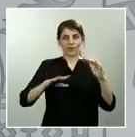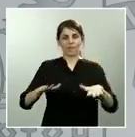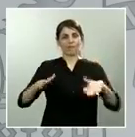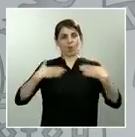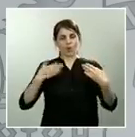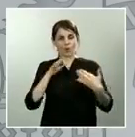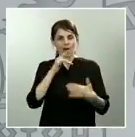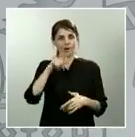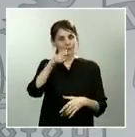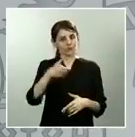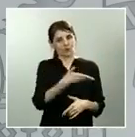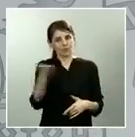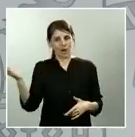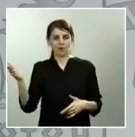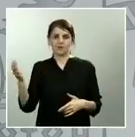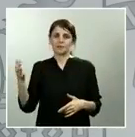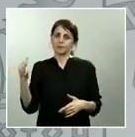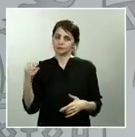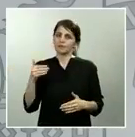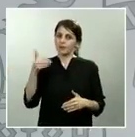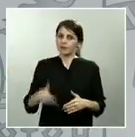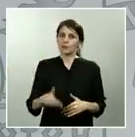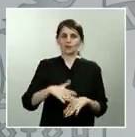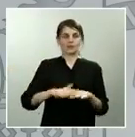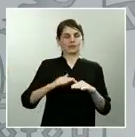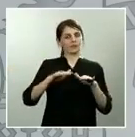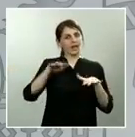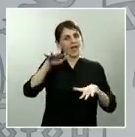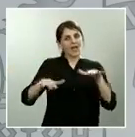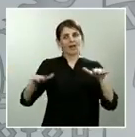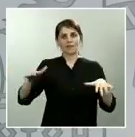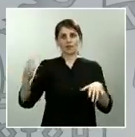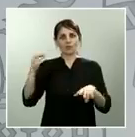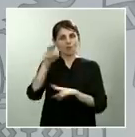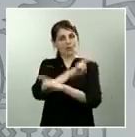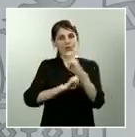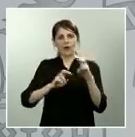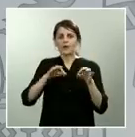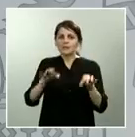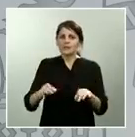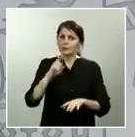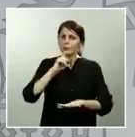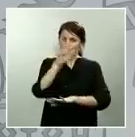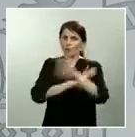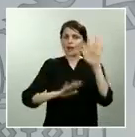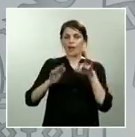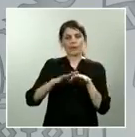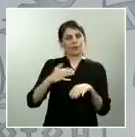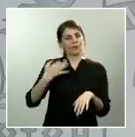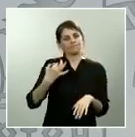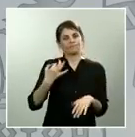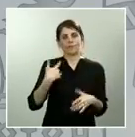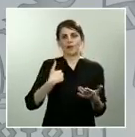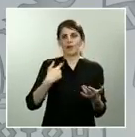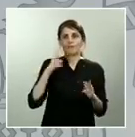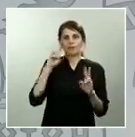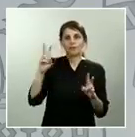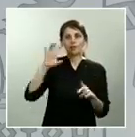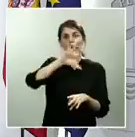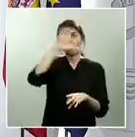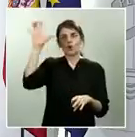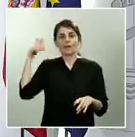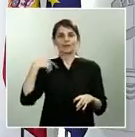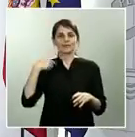que siempre es complicado pero creo que tenemos ya experiencia y compromiso por parte de los países miembros para poder abordarlo maldita